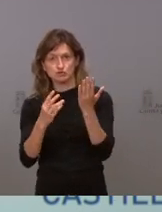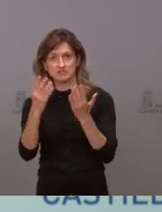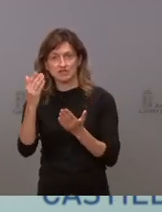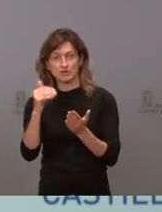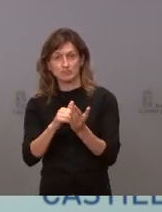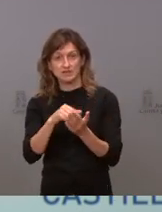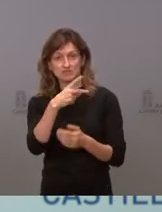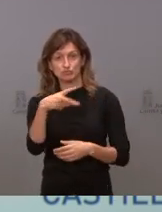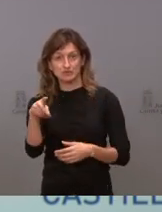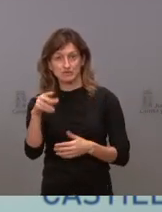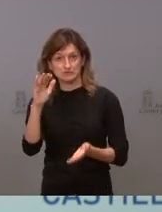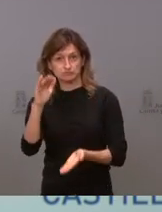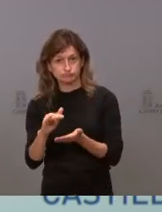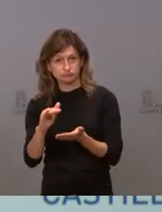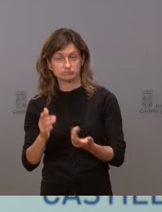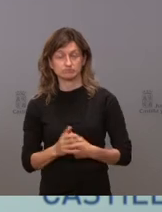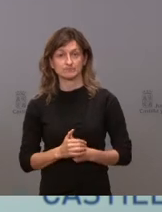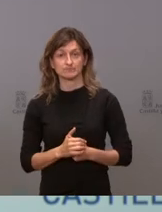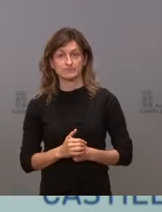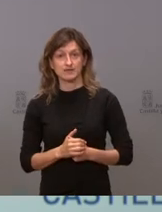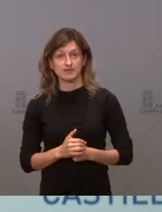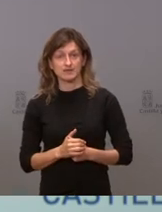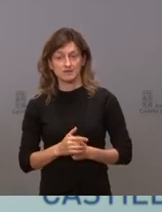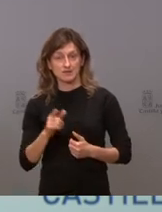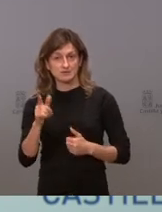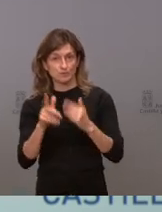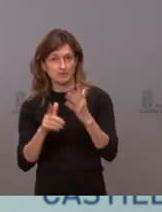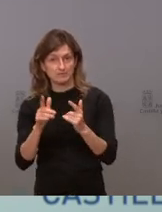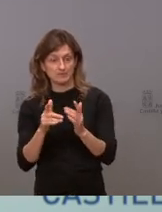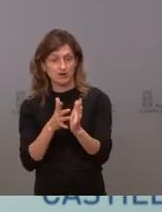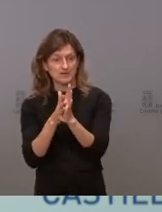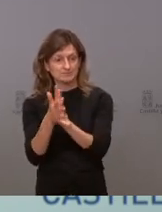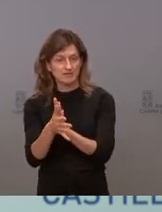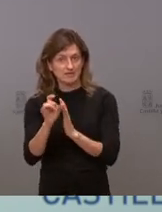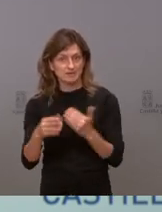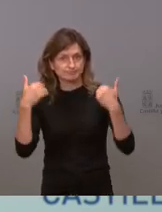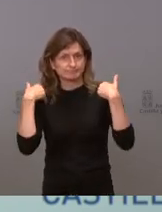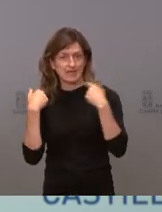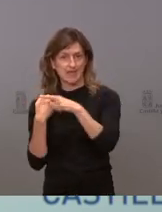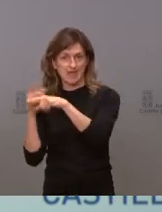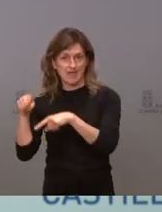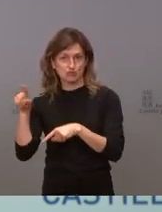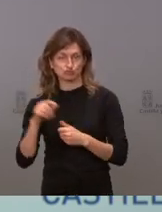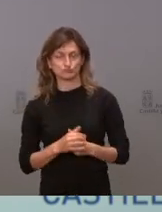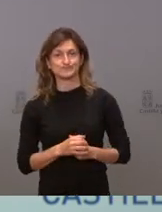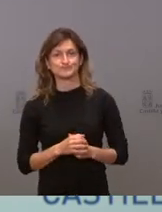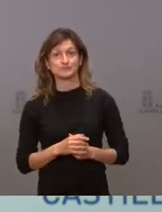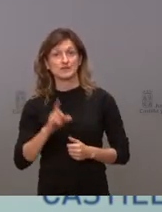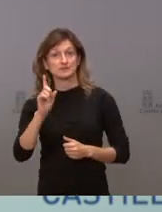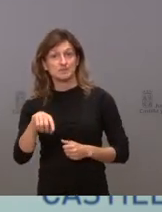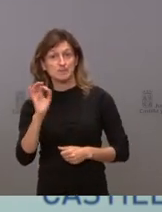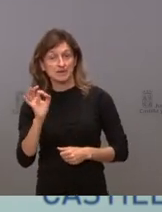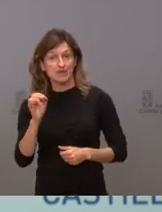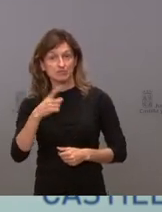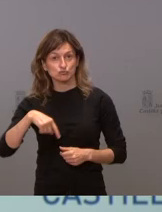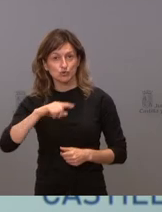en 15 días y esto son matemáticas. Pero quien tiene que dar esas explicaciones son él. También es verdad que todos